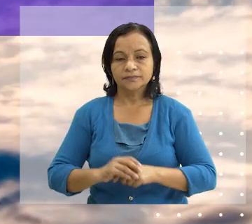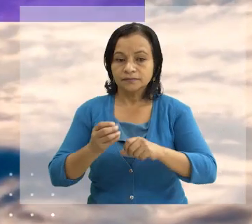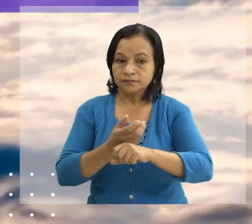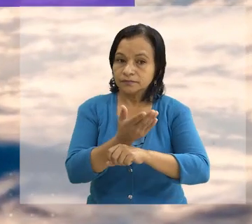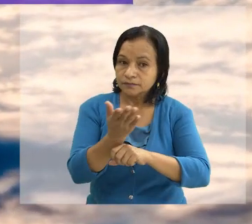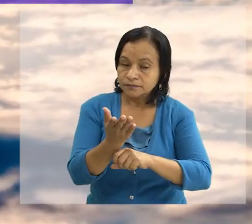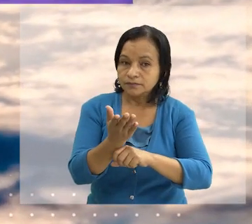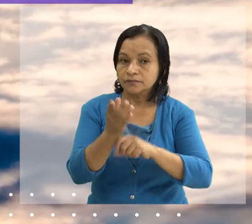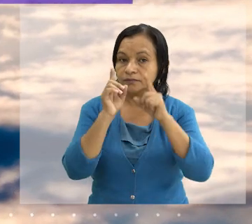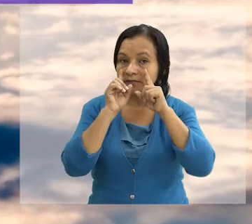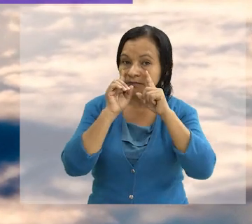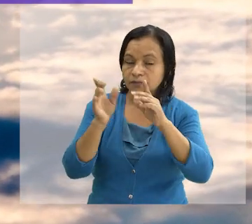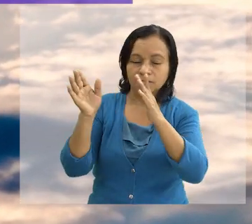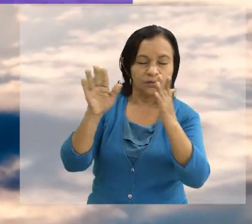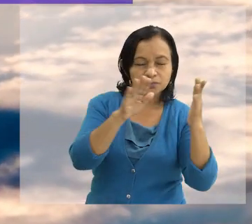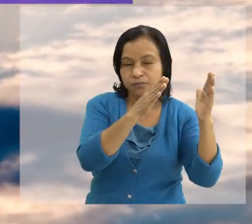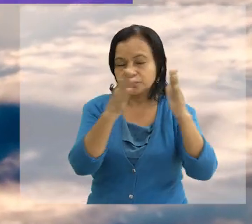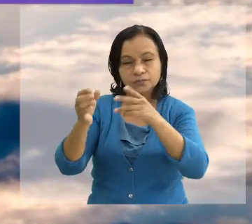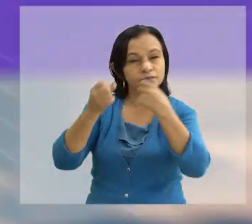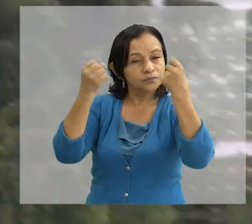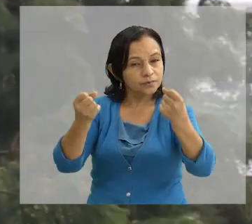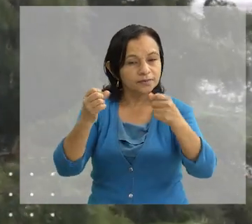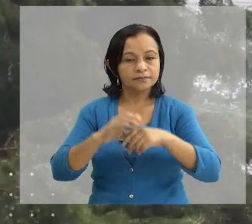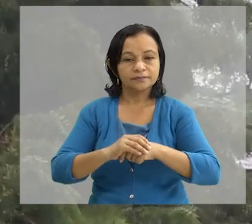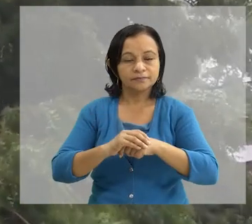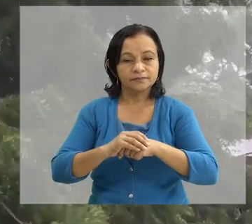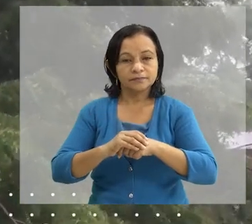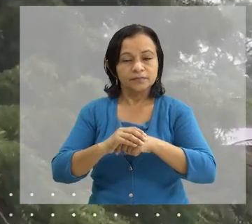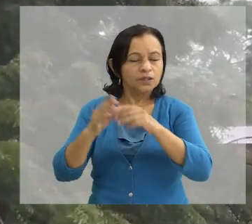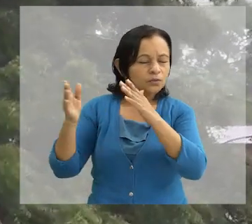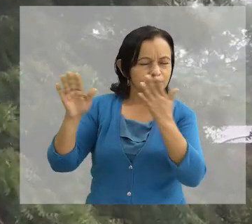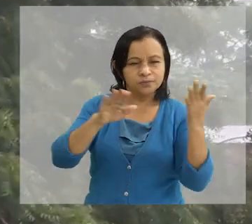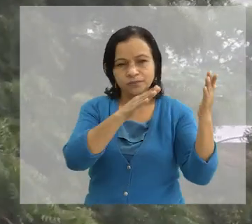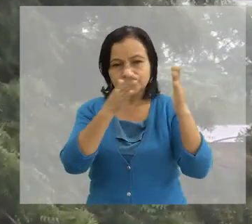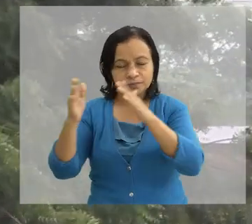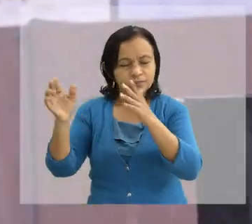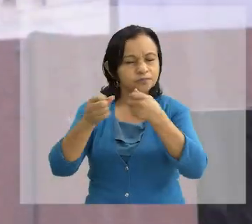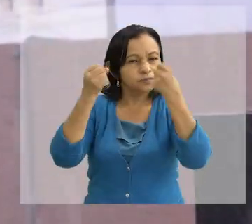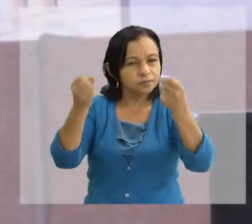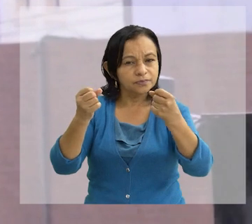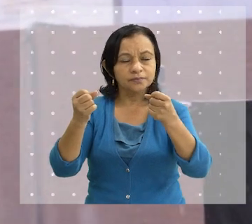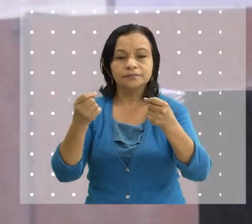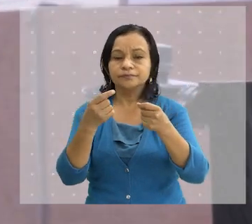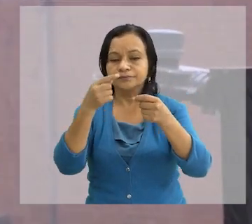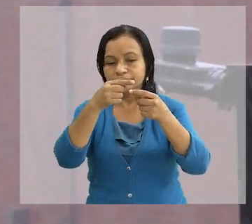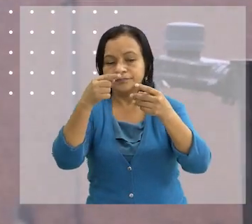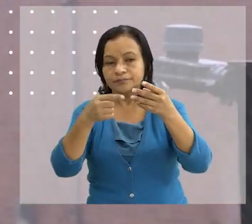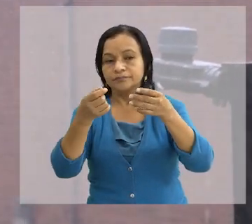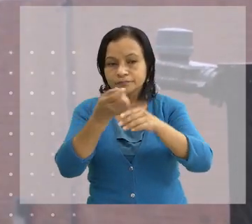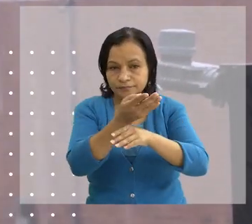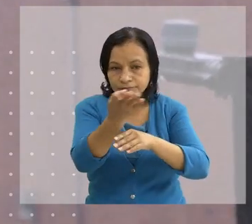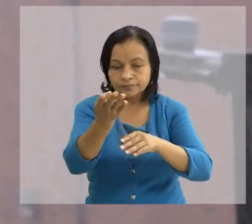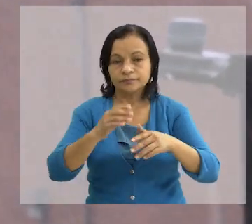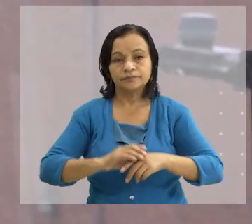Recomendaciones para protegernos ante rachas de vientos fuertes Para reducir el impacto de los vientos cuando son fuertes Debemos tomar en cuenta las